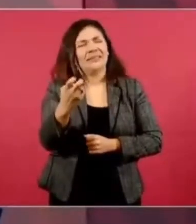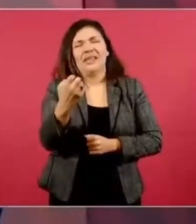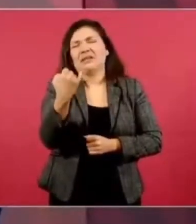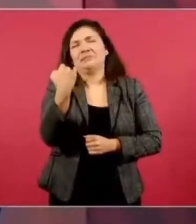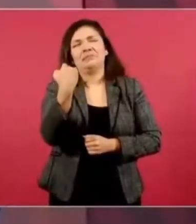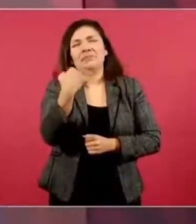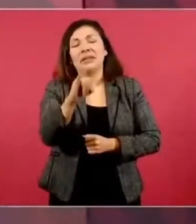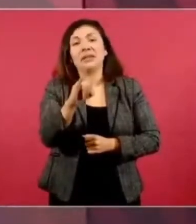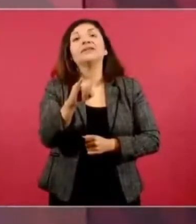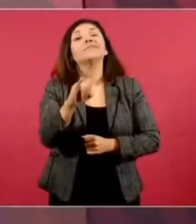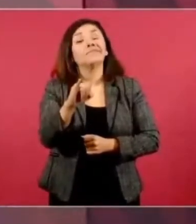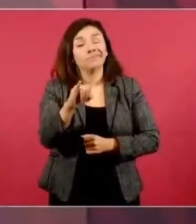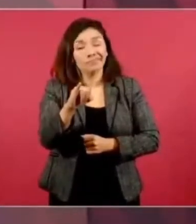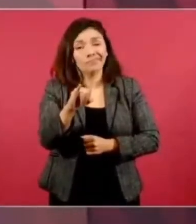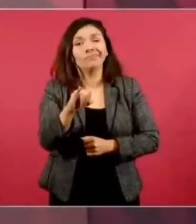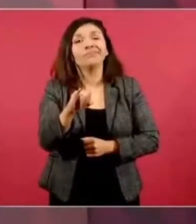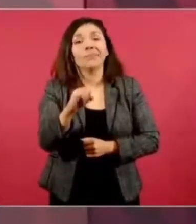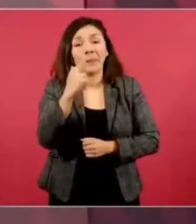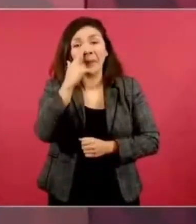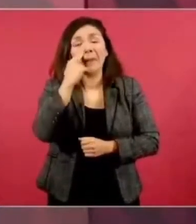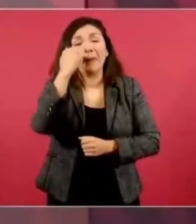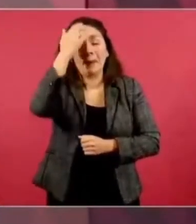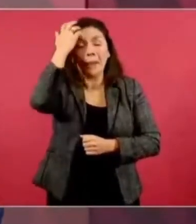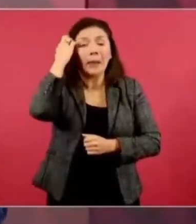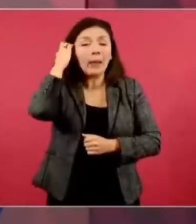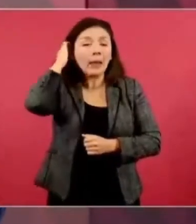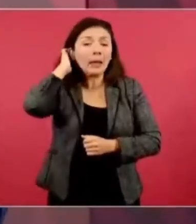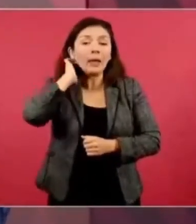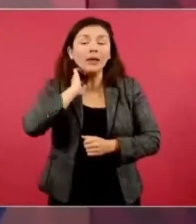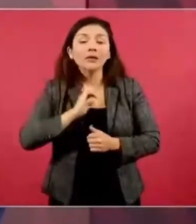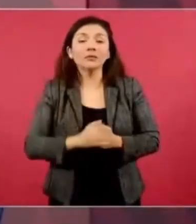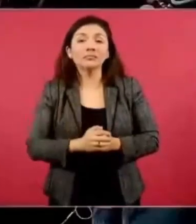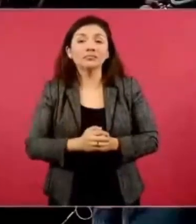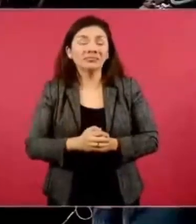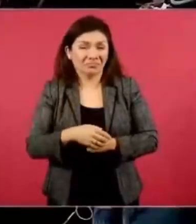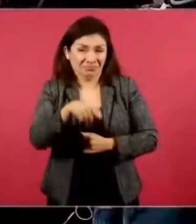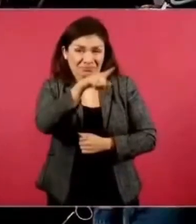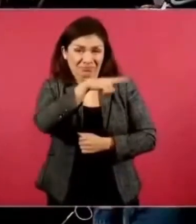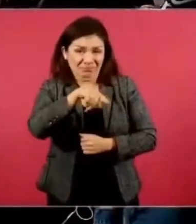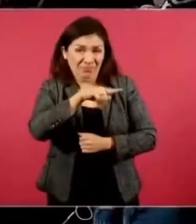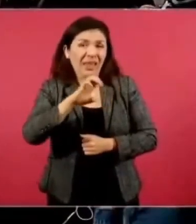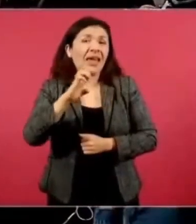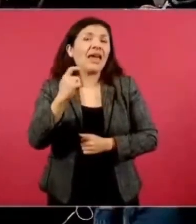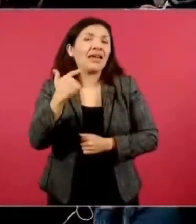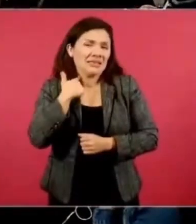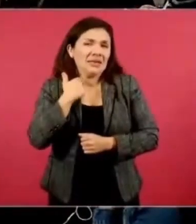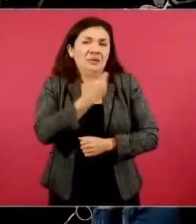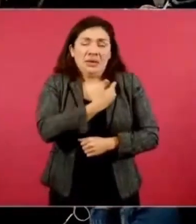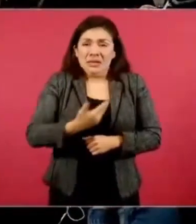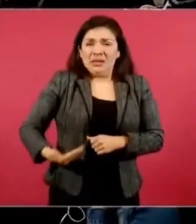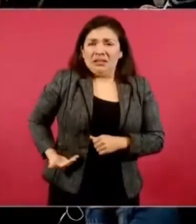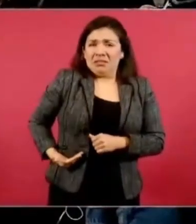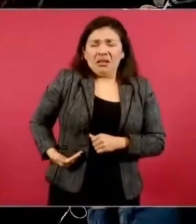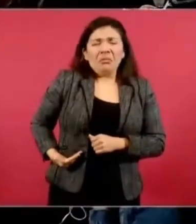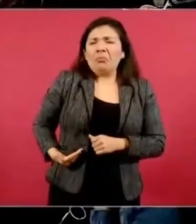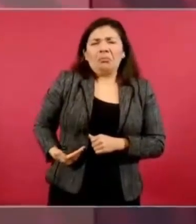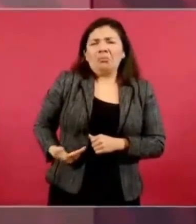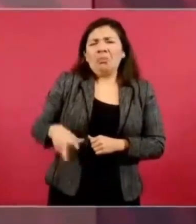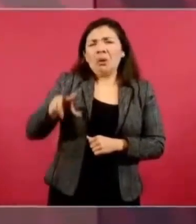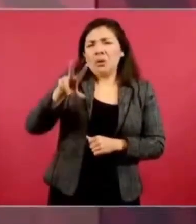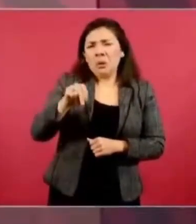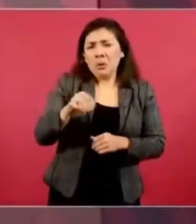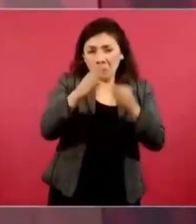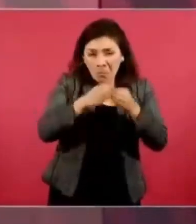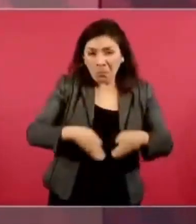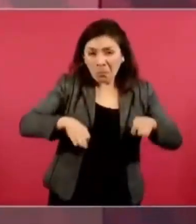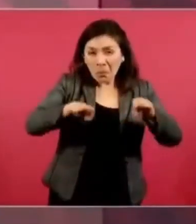no les importaba extraer petróleo